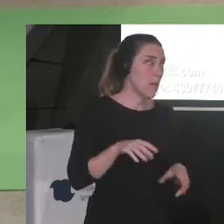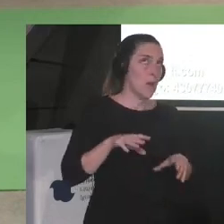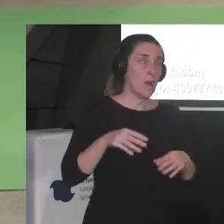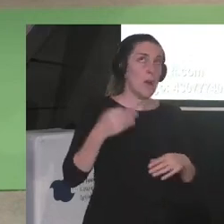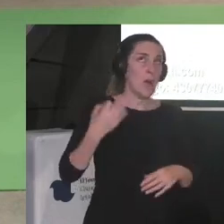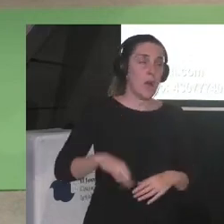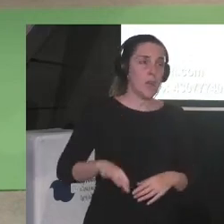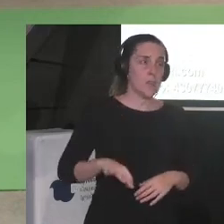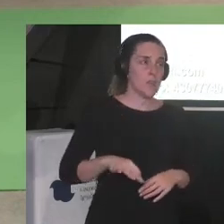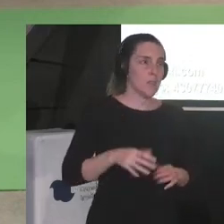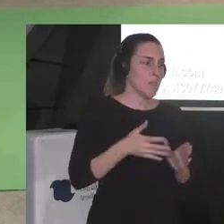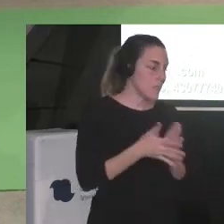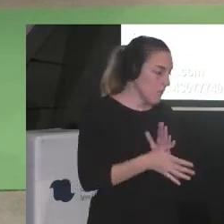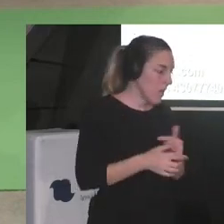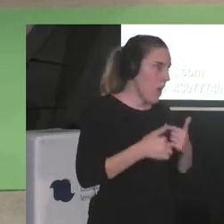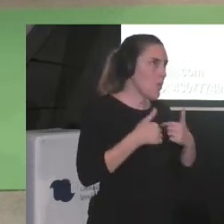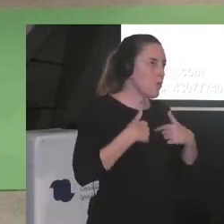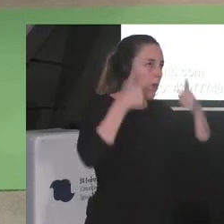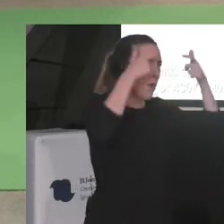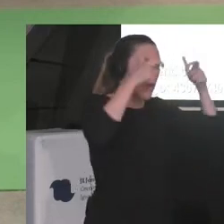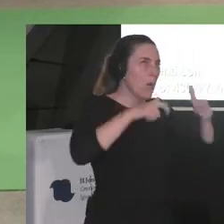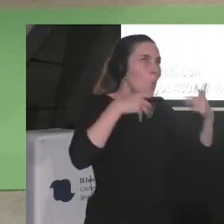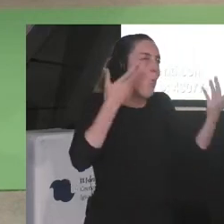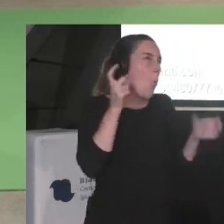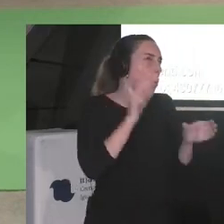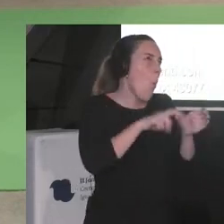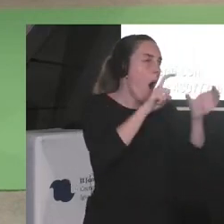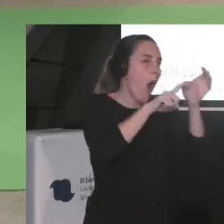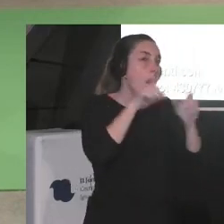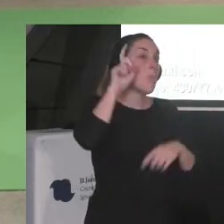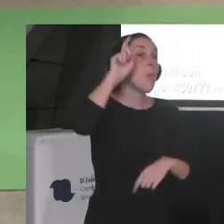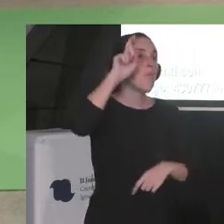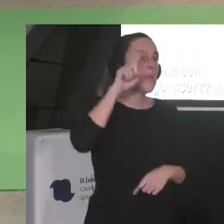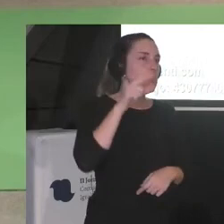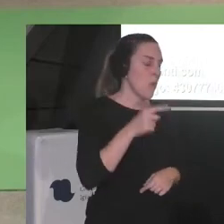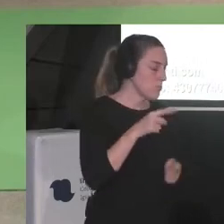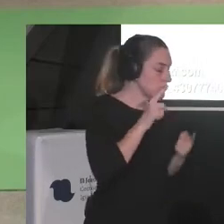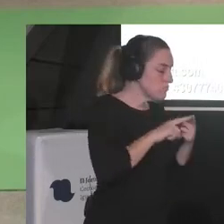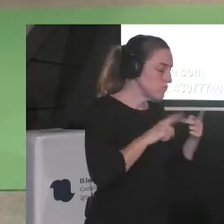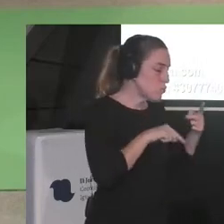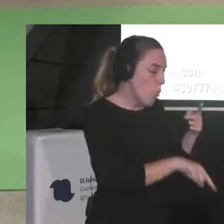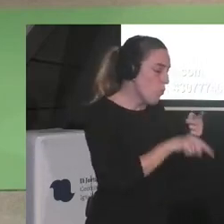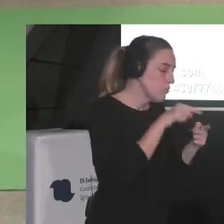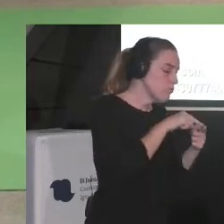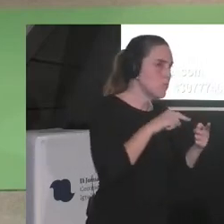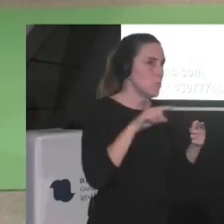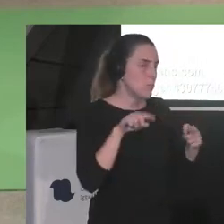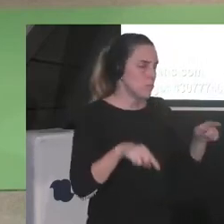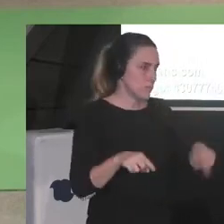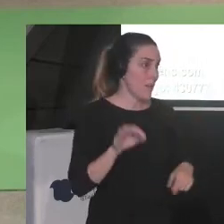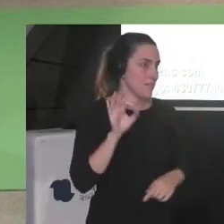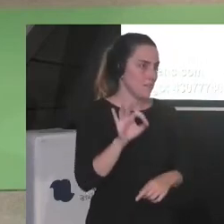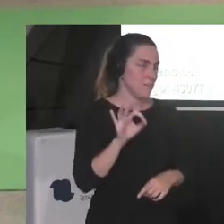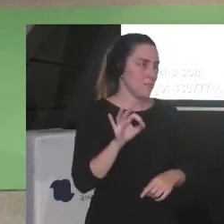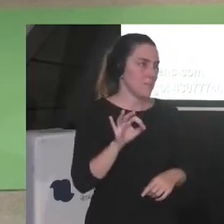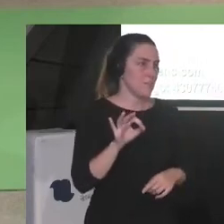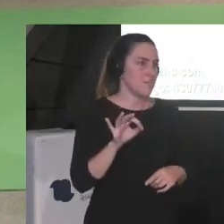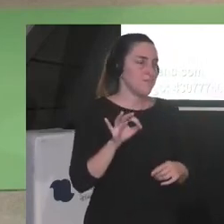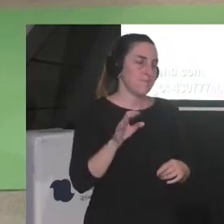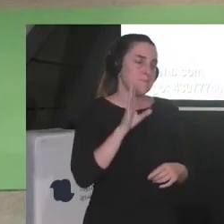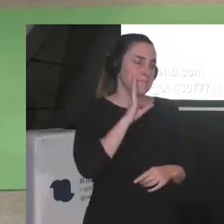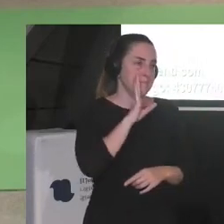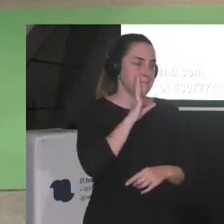jerarquía? es lo que decía antes ¿no? es por supuesto que la